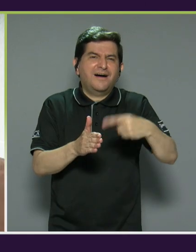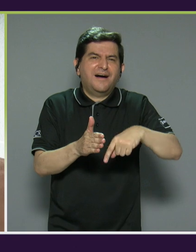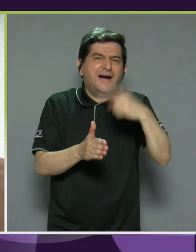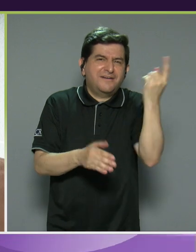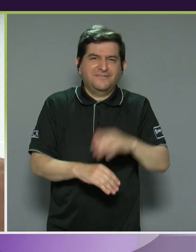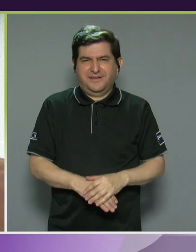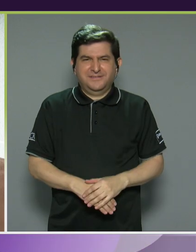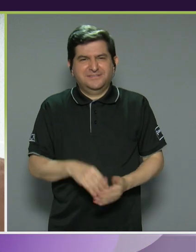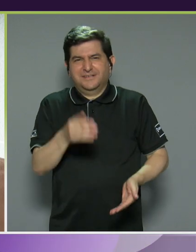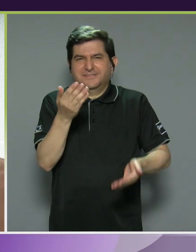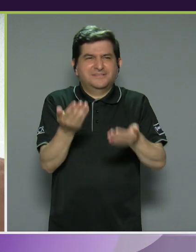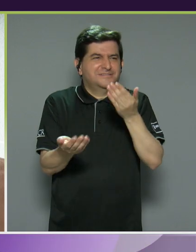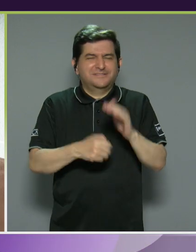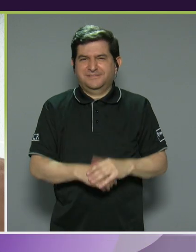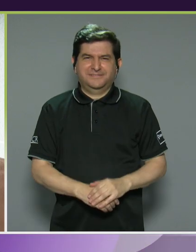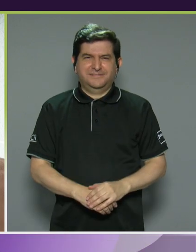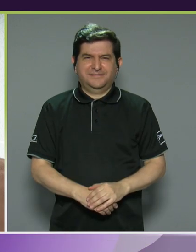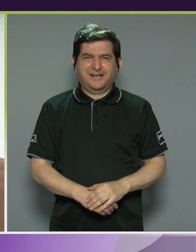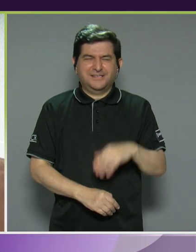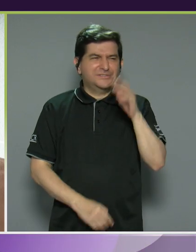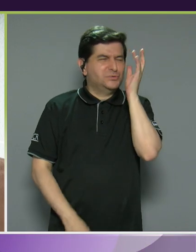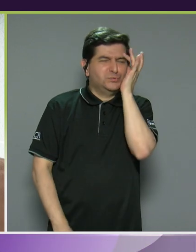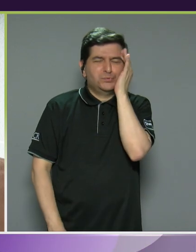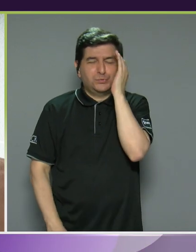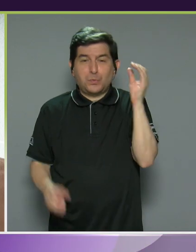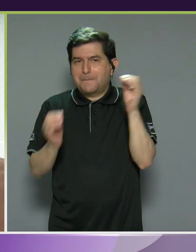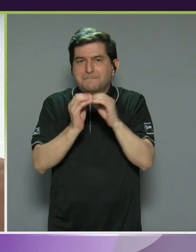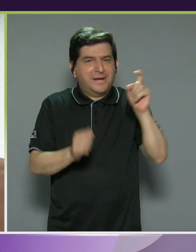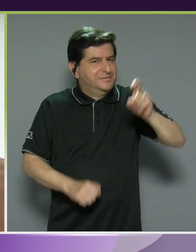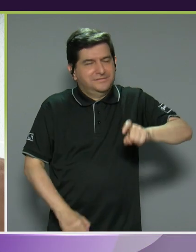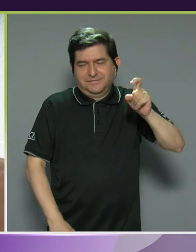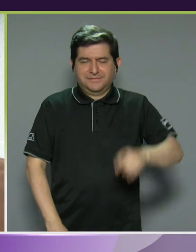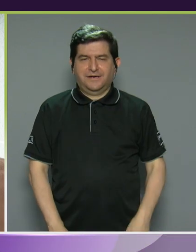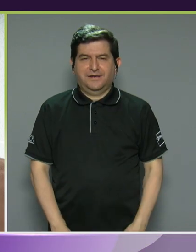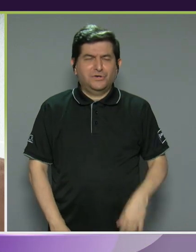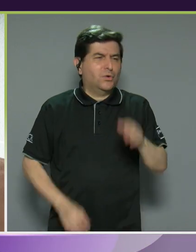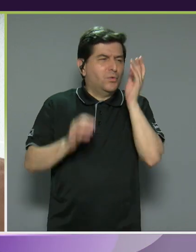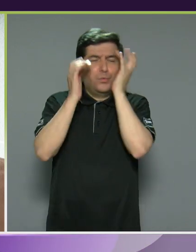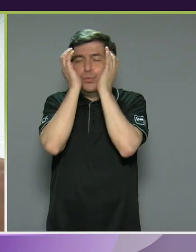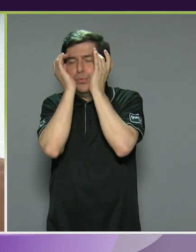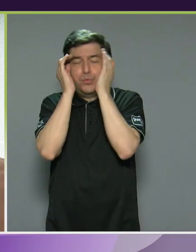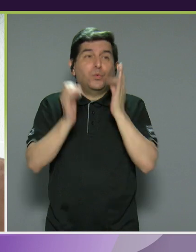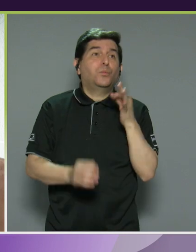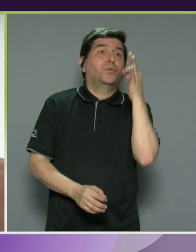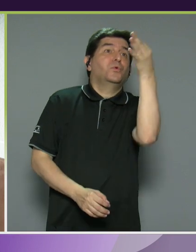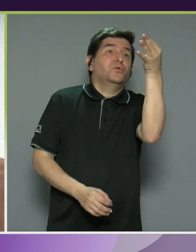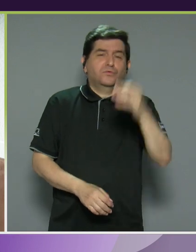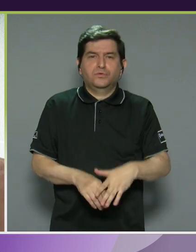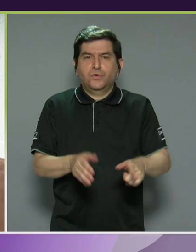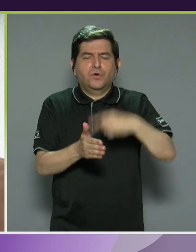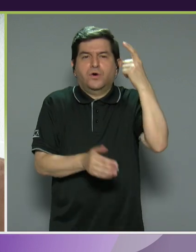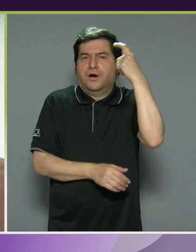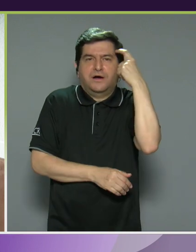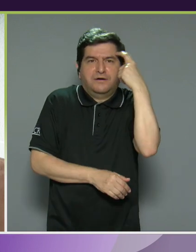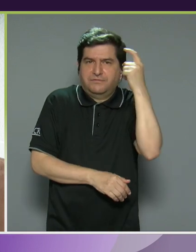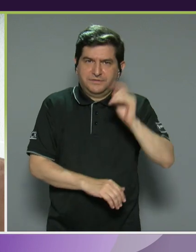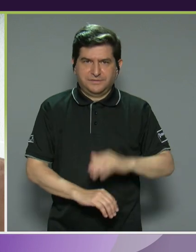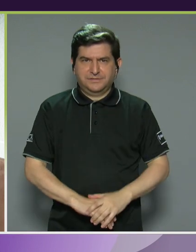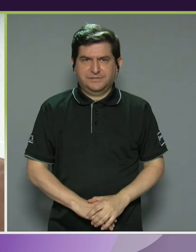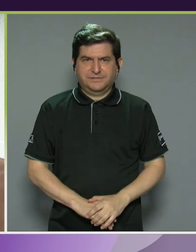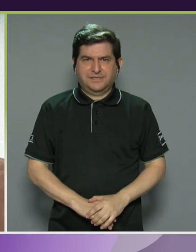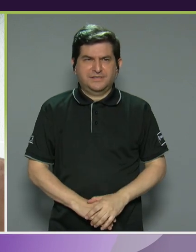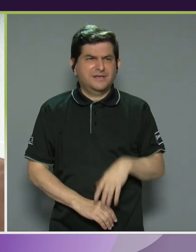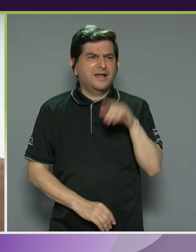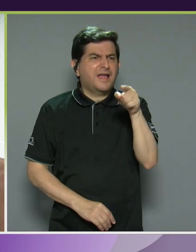preocupamos más de lo debido, nos preocupamos mucho por el futuro, a veces estamos pensando, ¿qué